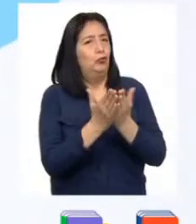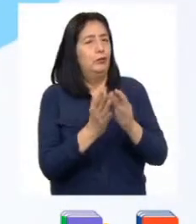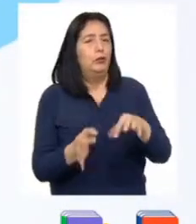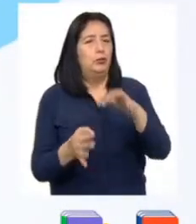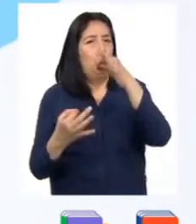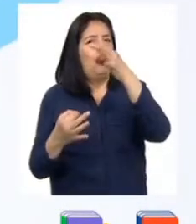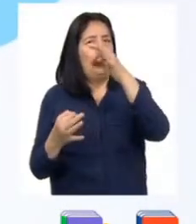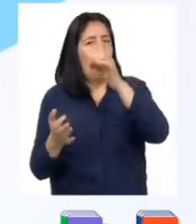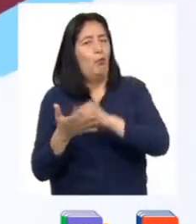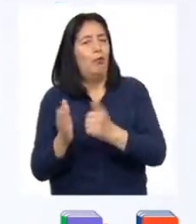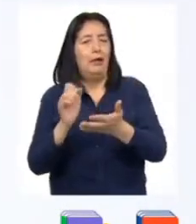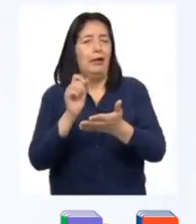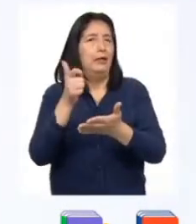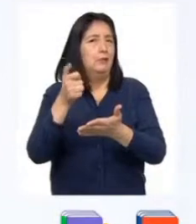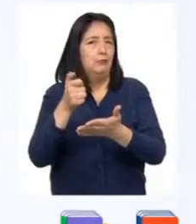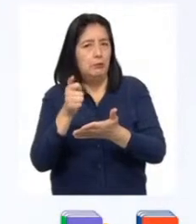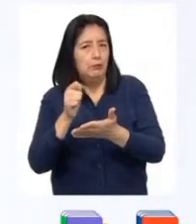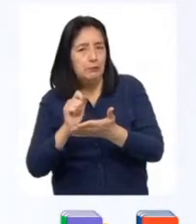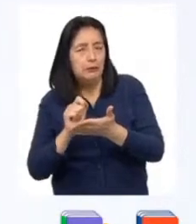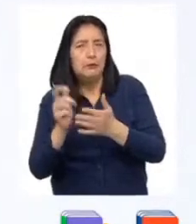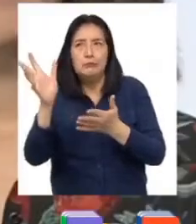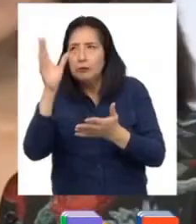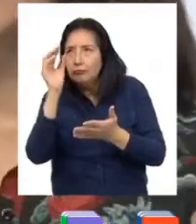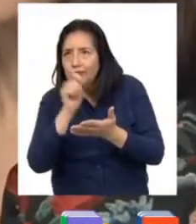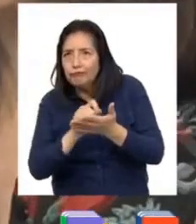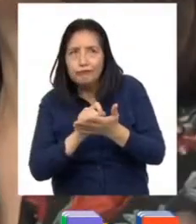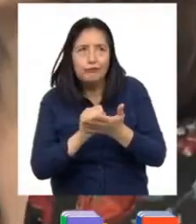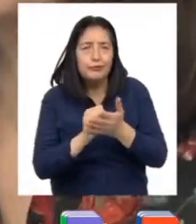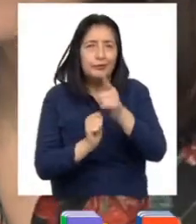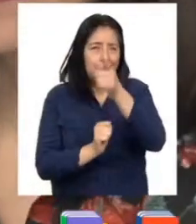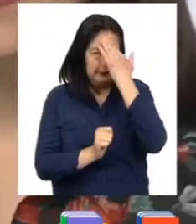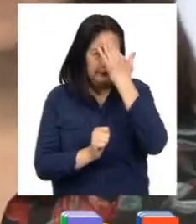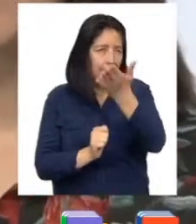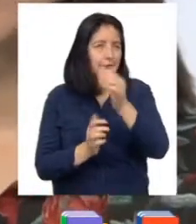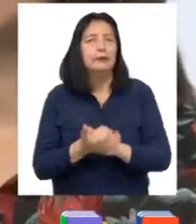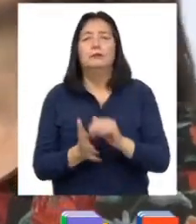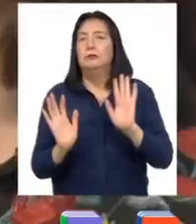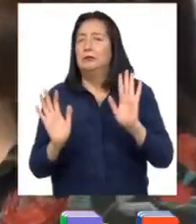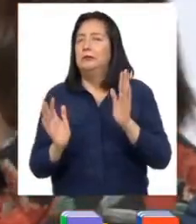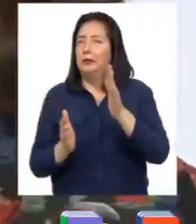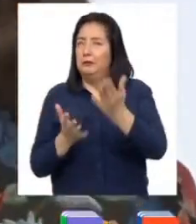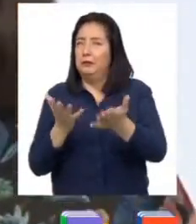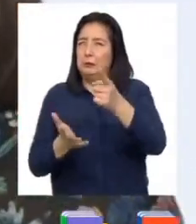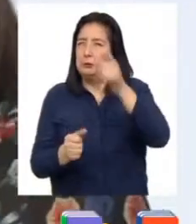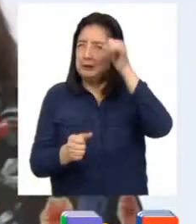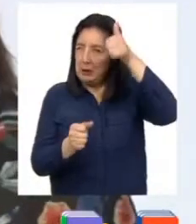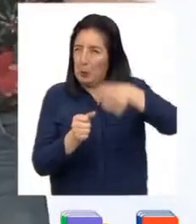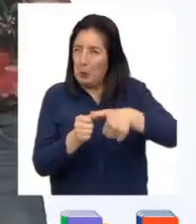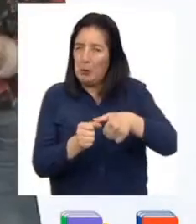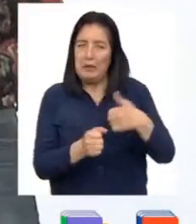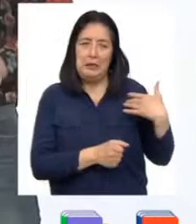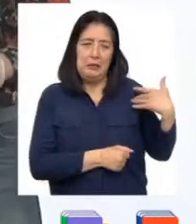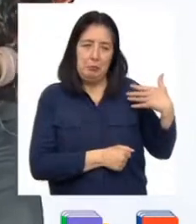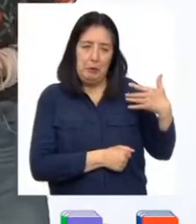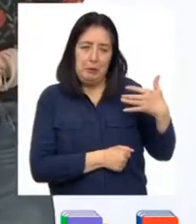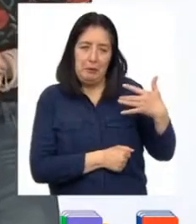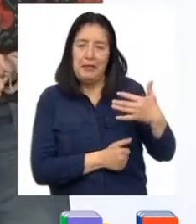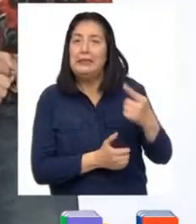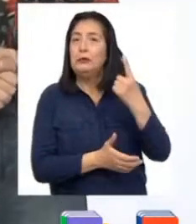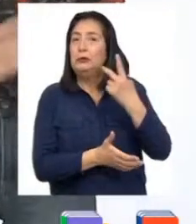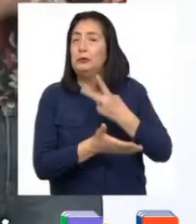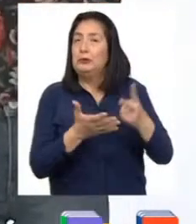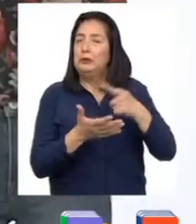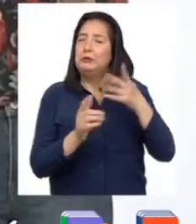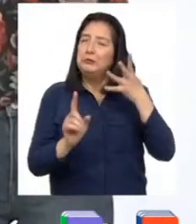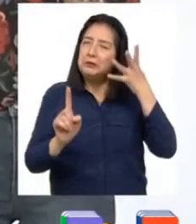de papel, lápiz o lapicero para tomar apuntes. Ya lo saben. Como seguramente recuerdan, lo largo de estas dos semanas hemos asumido el